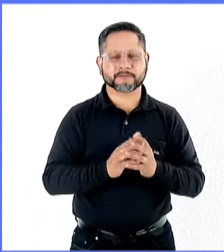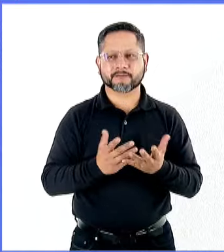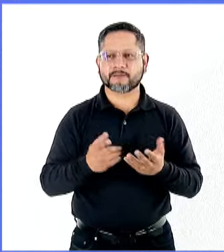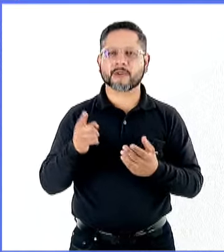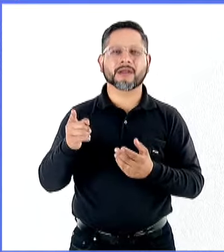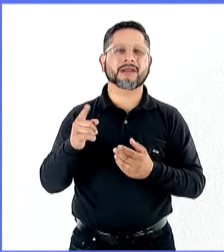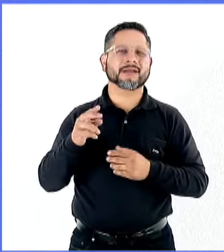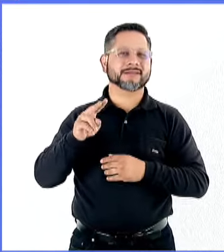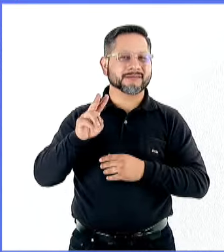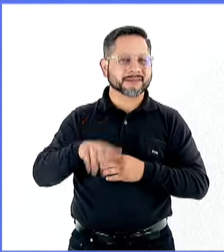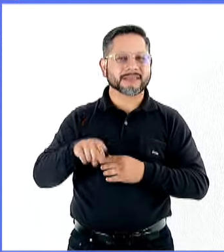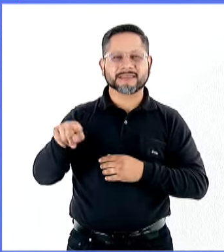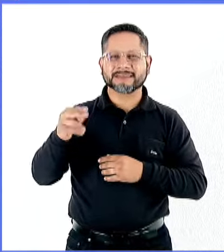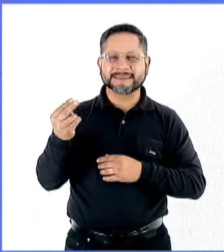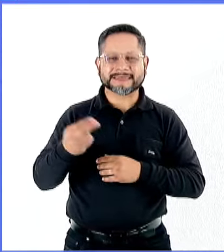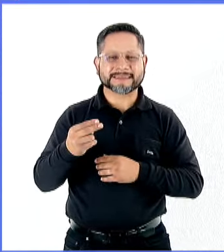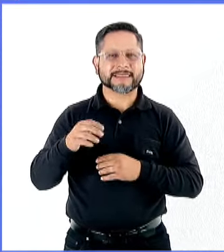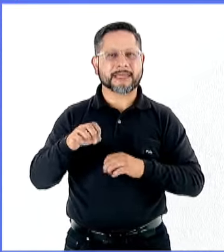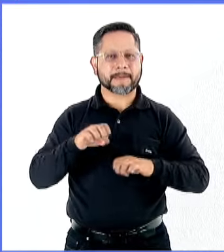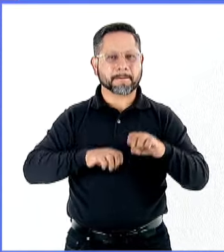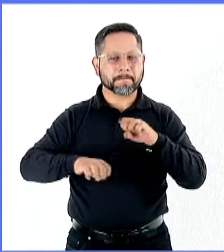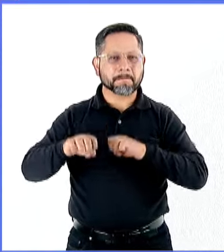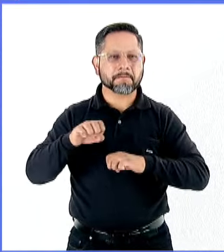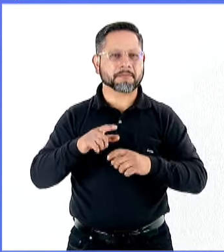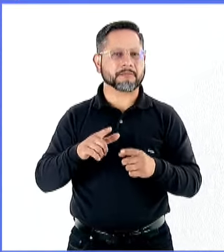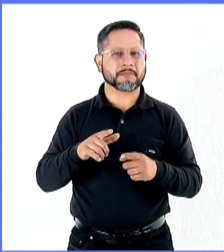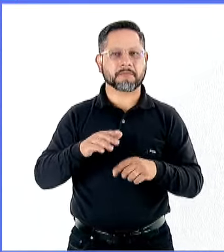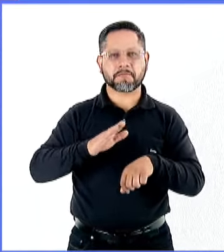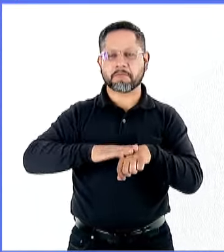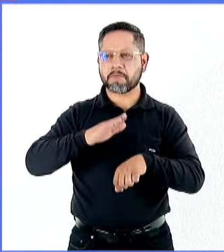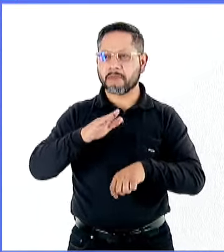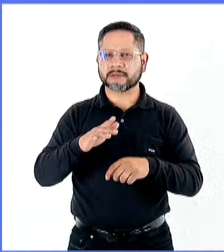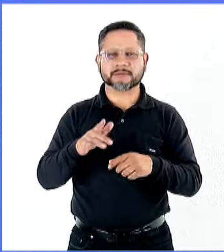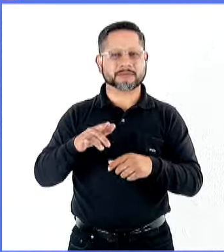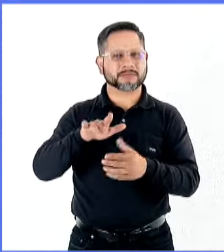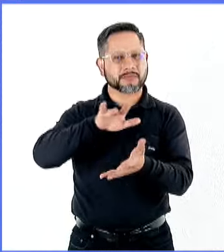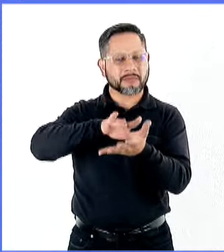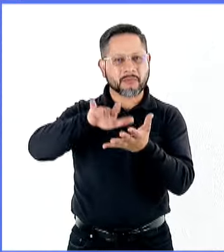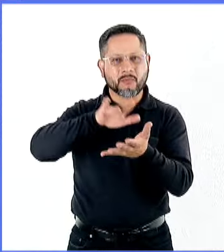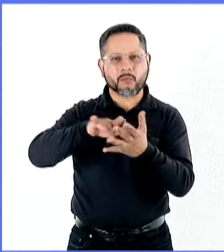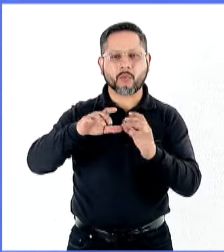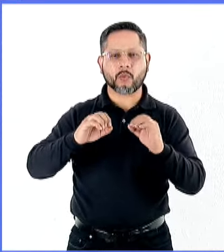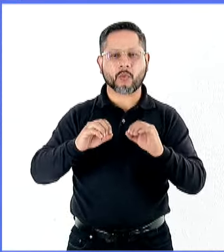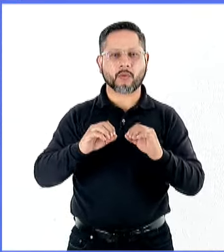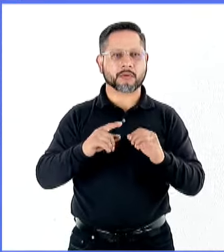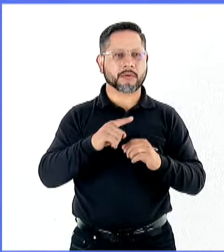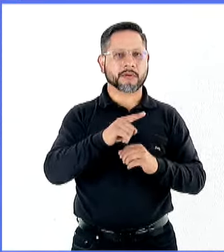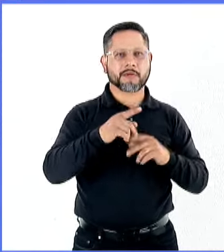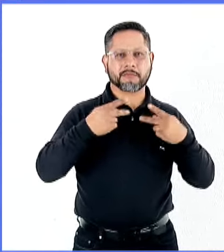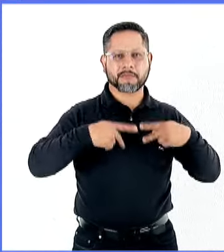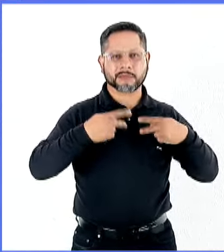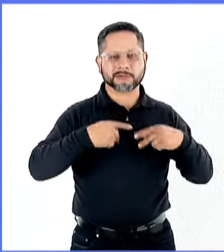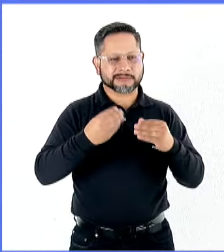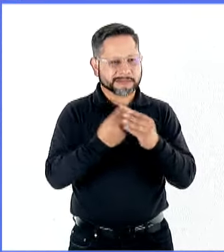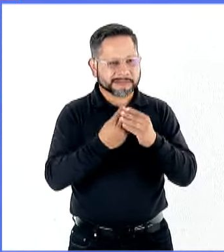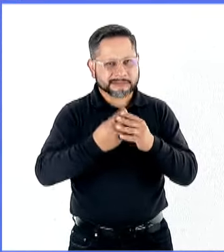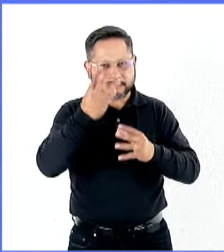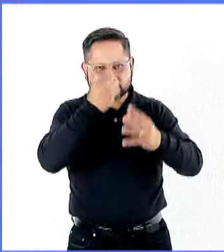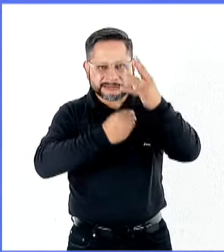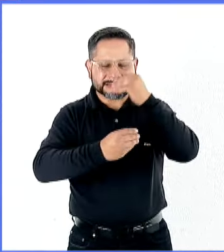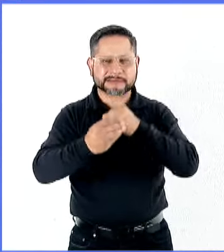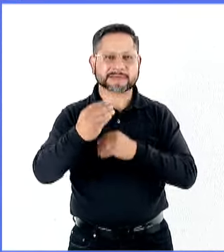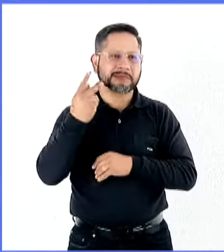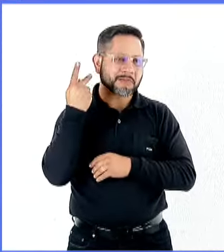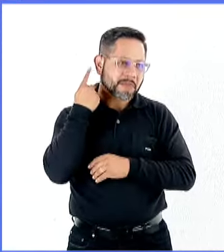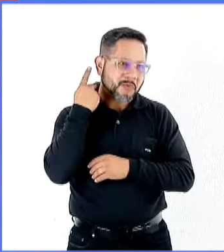privada, se requiere una mejor formación de recursos humanos, pero se requieren políticas públicas, se